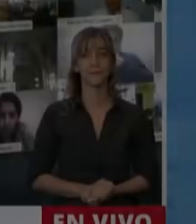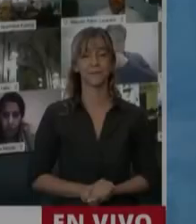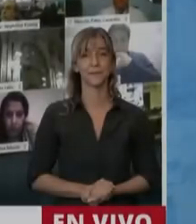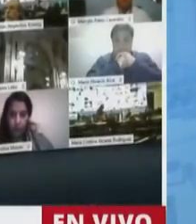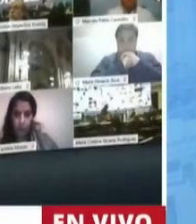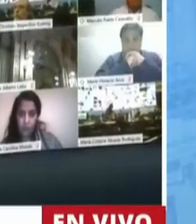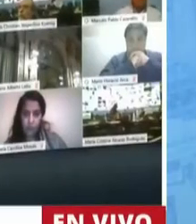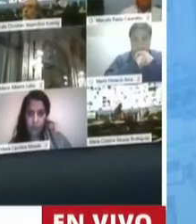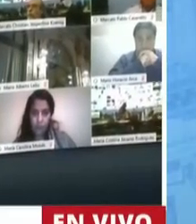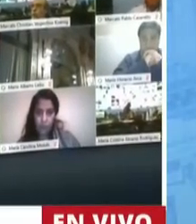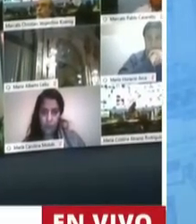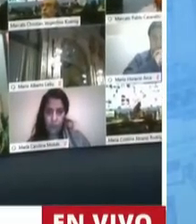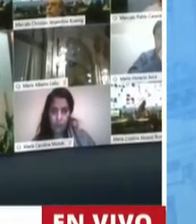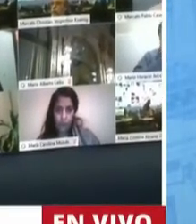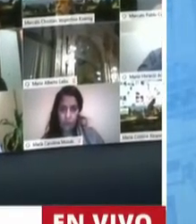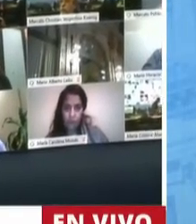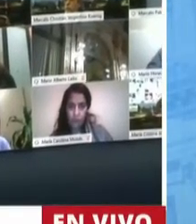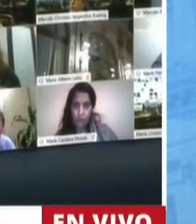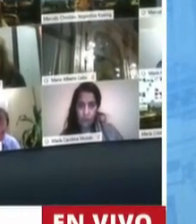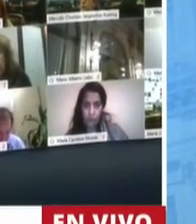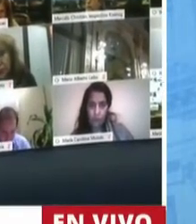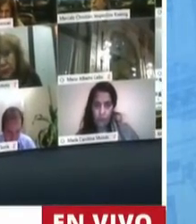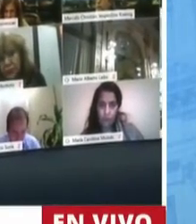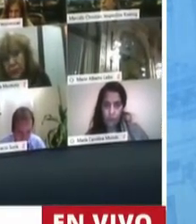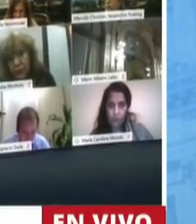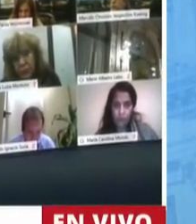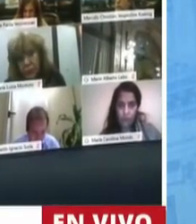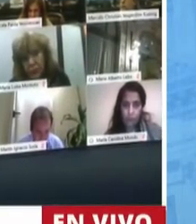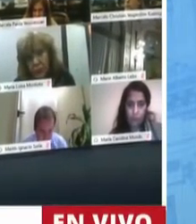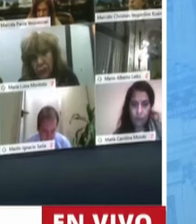Tiene la palabra la diputada Flavia Morales.